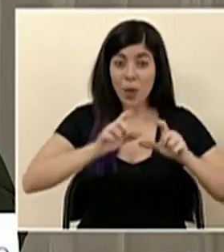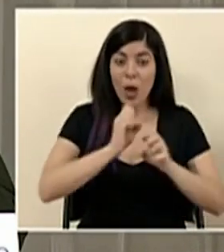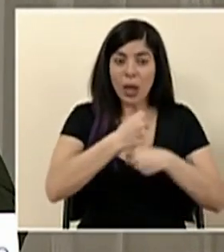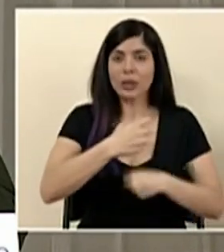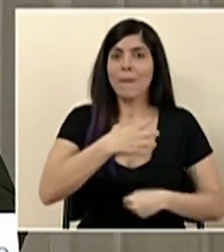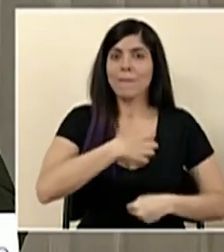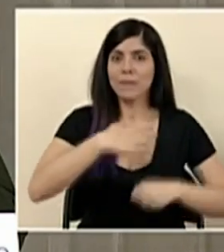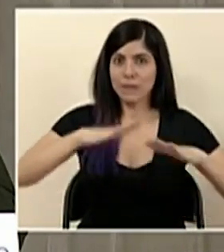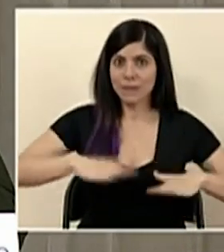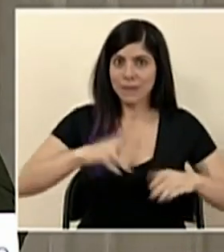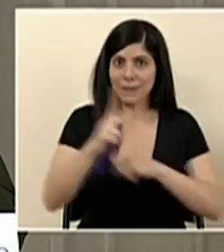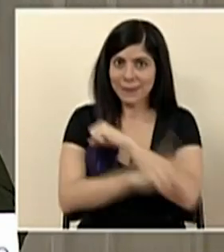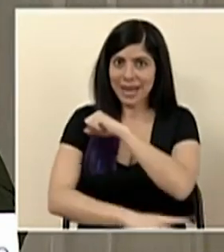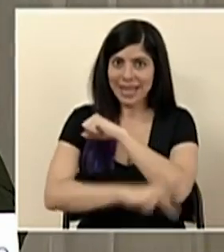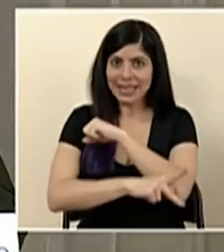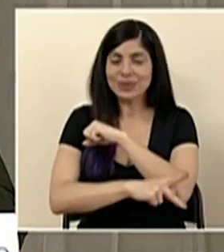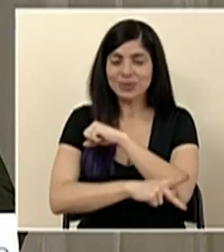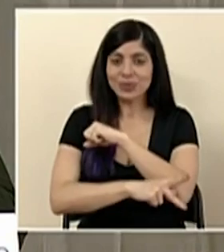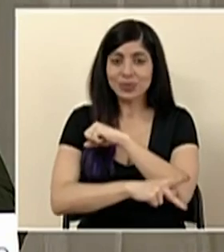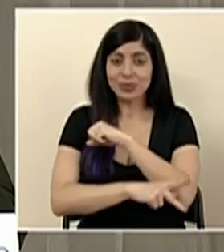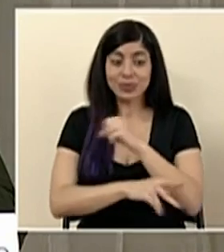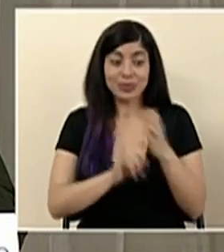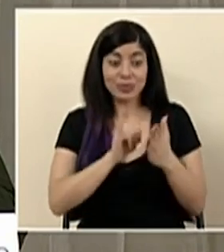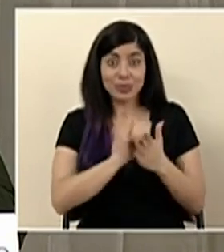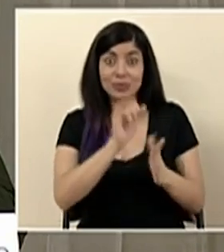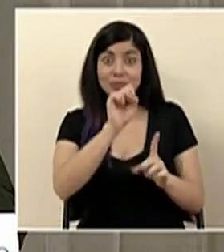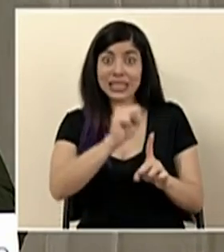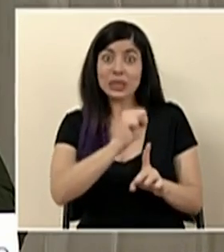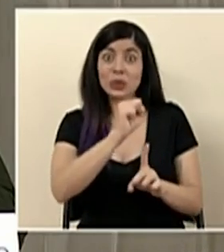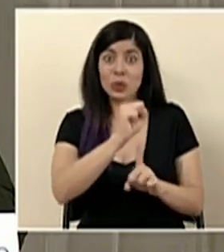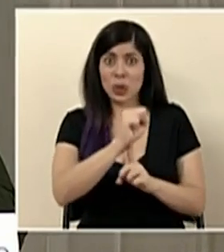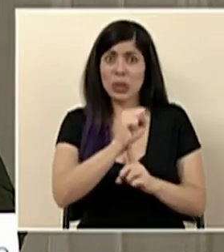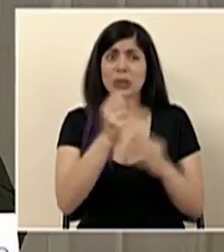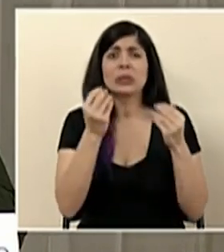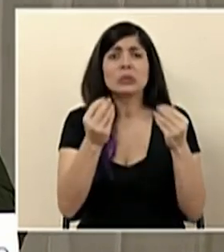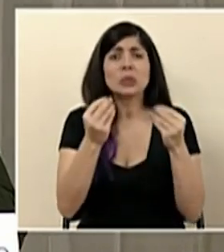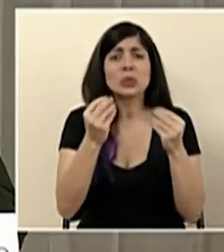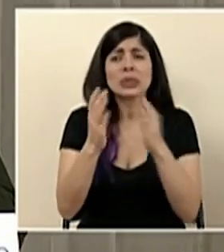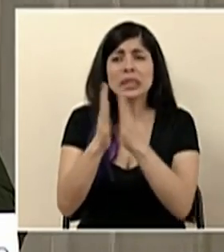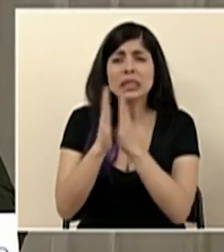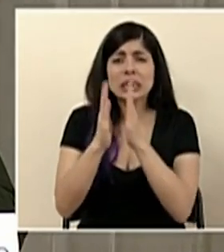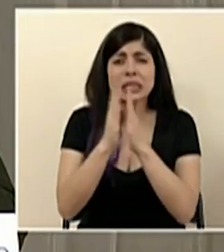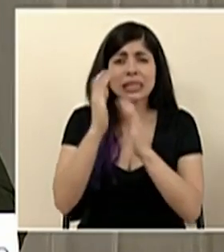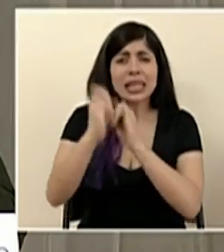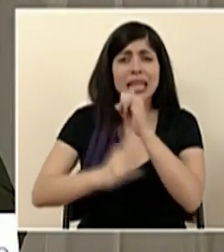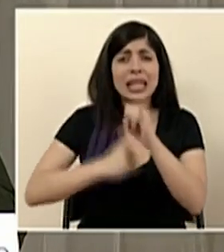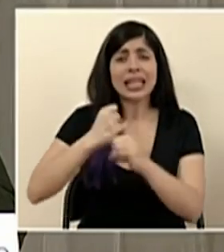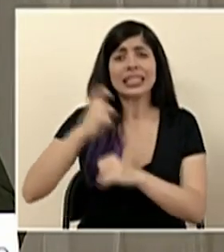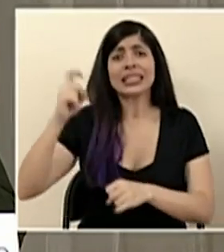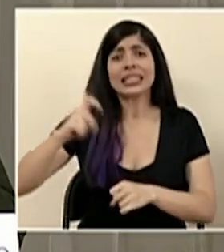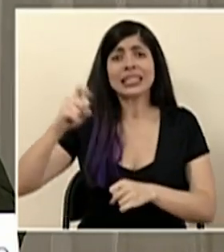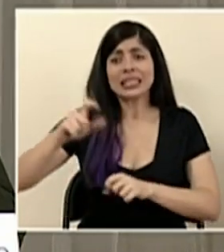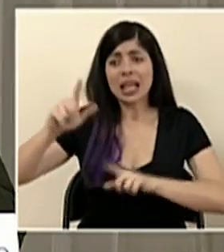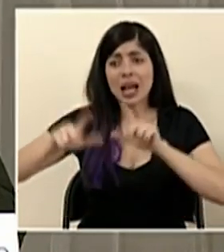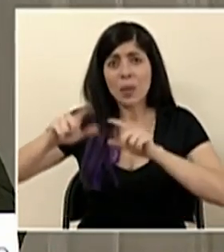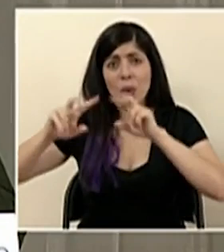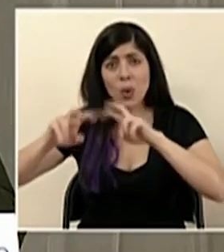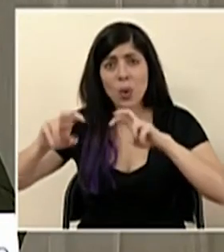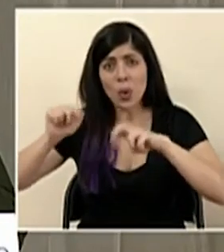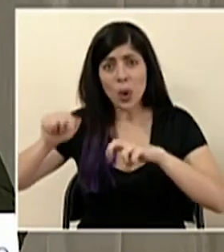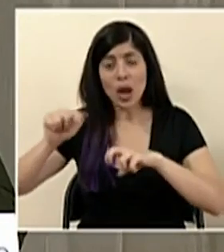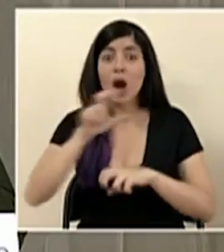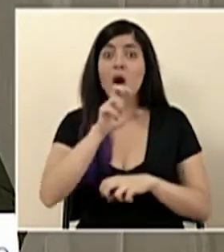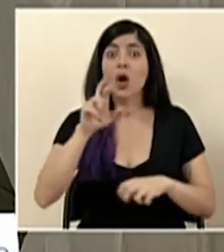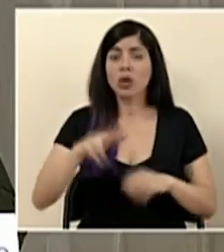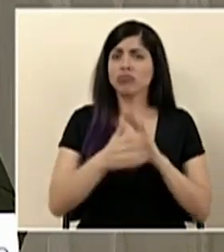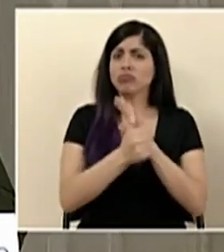país. Frente a esa situación de alta demanda internacional de estas pruebas, Costa Rica tiene